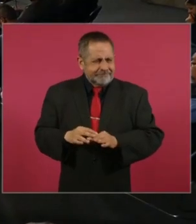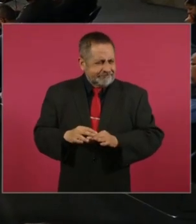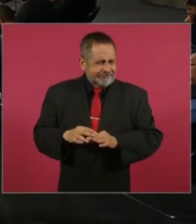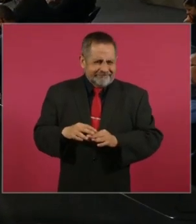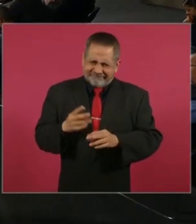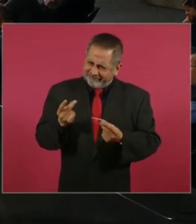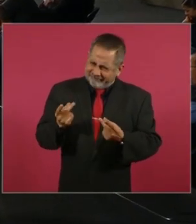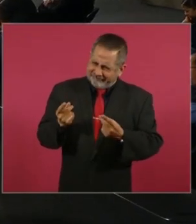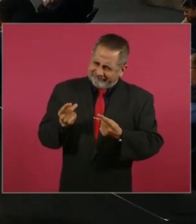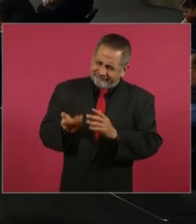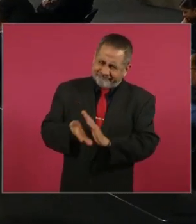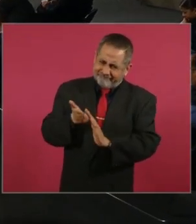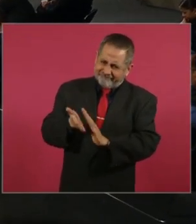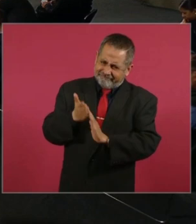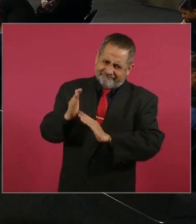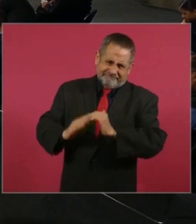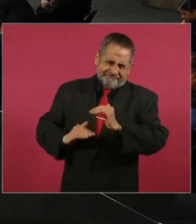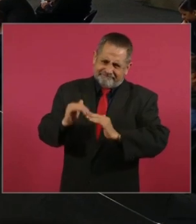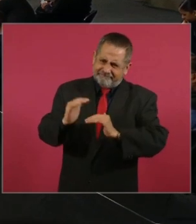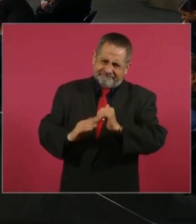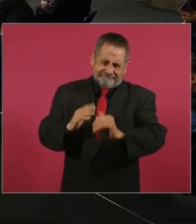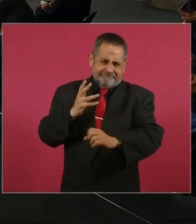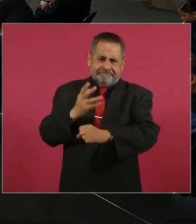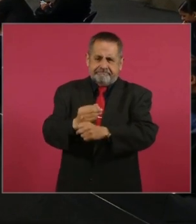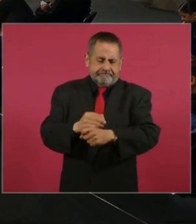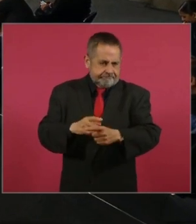entre otras obras.